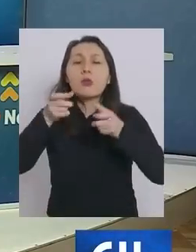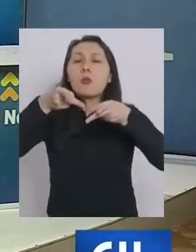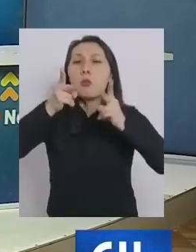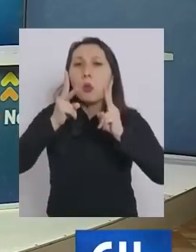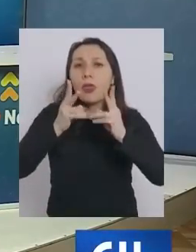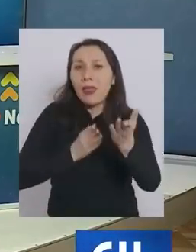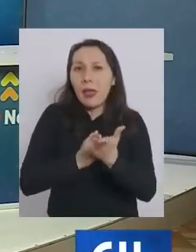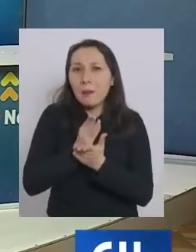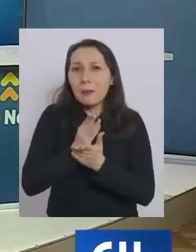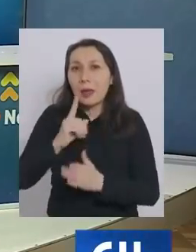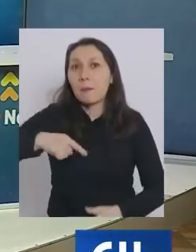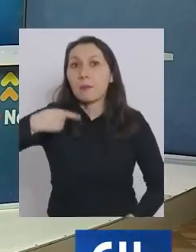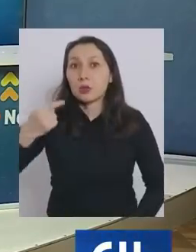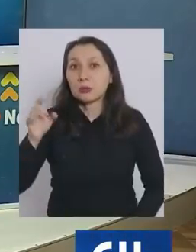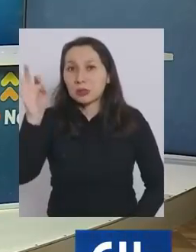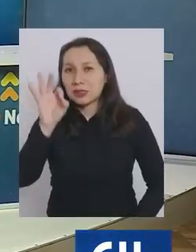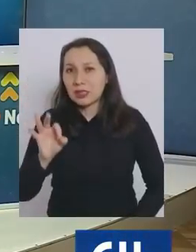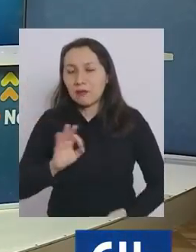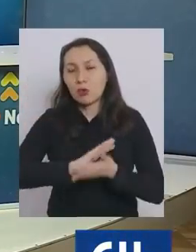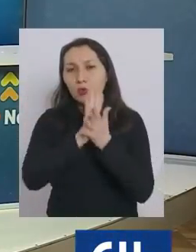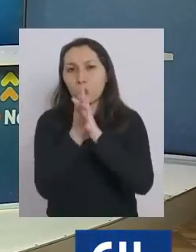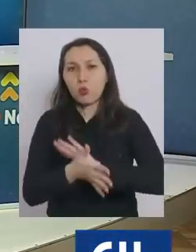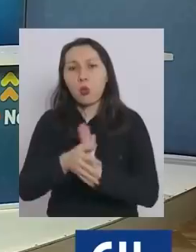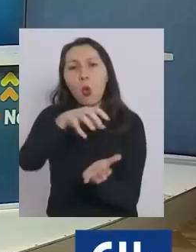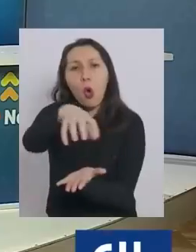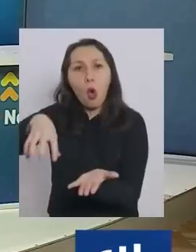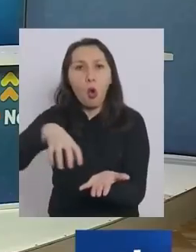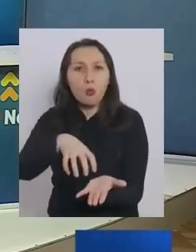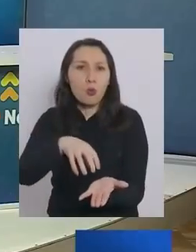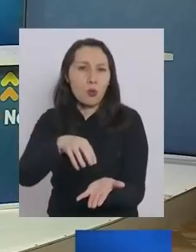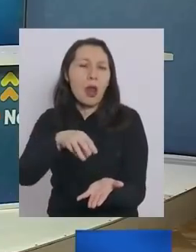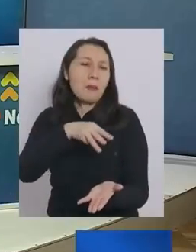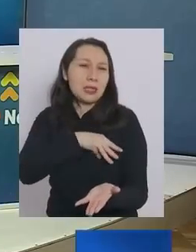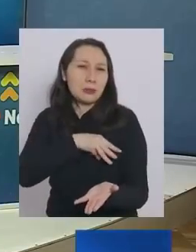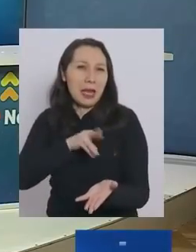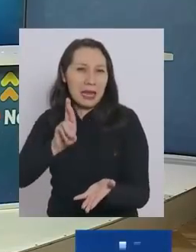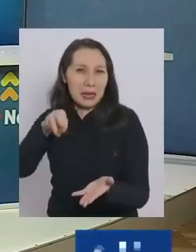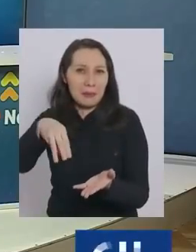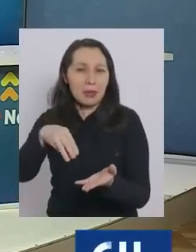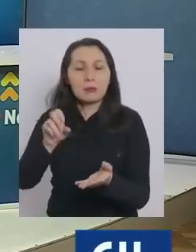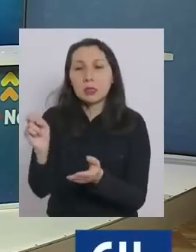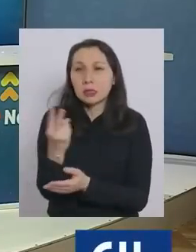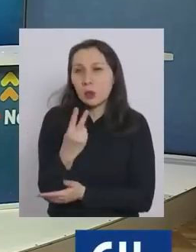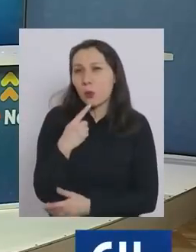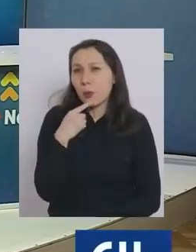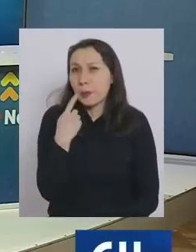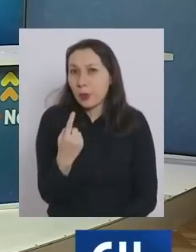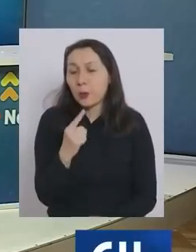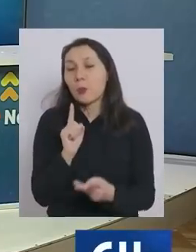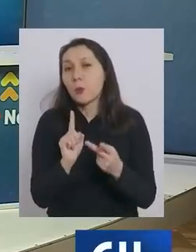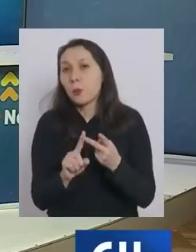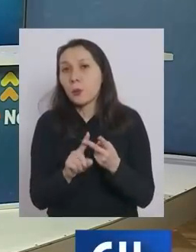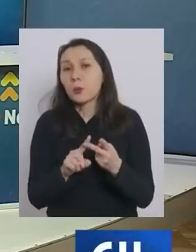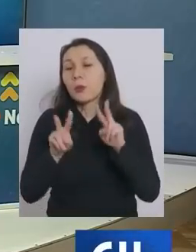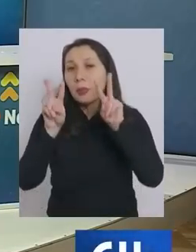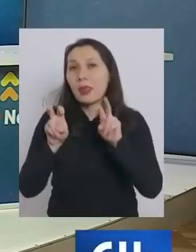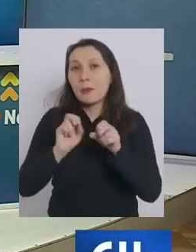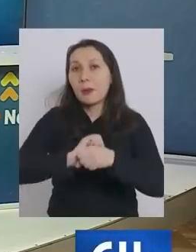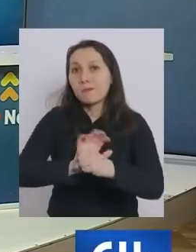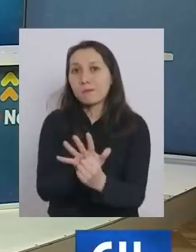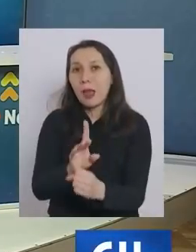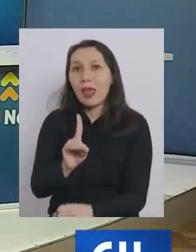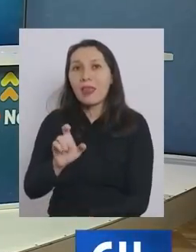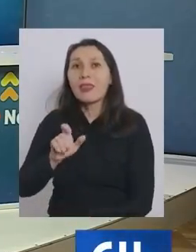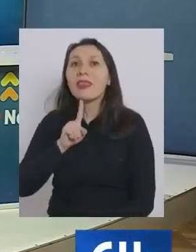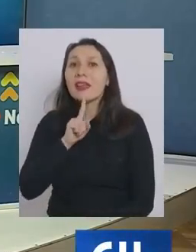a partir de este día sábado en todas las comunas de la región metropolitana? Y lo segundo Ministro usted mencionaba respecto a la variante